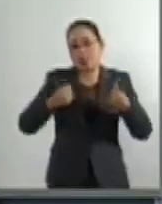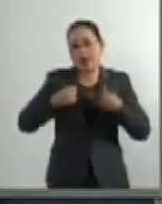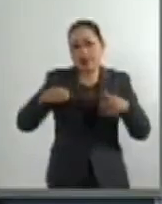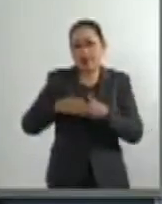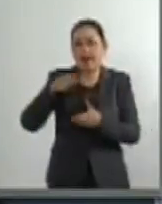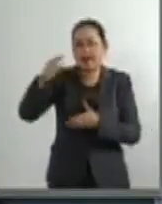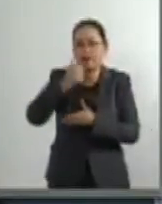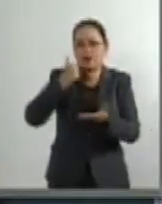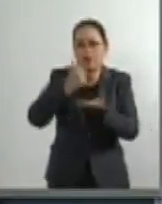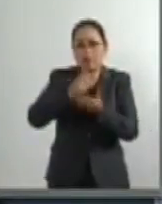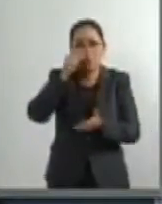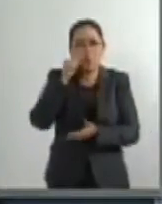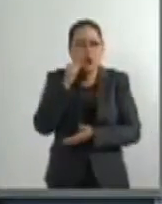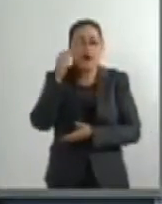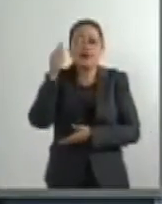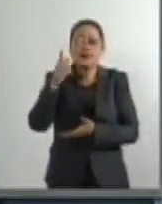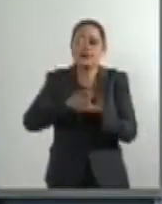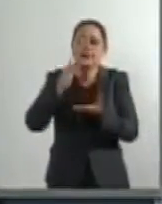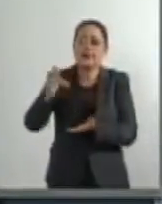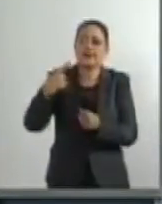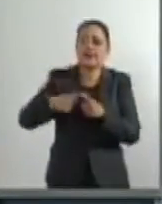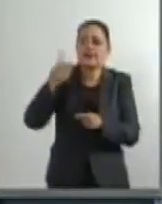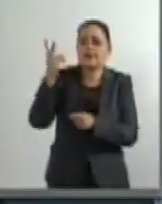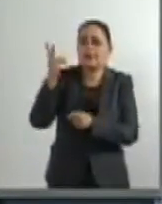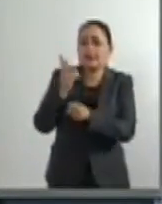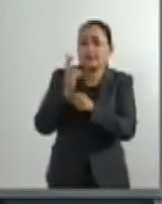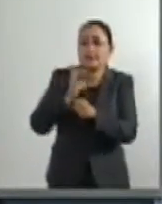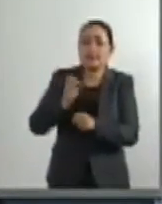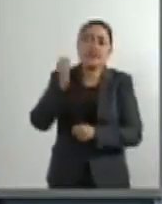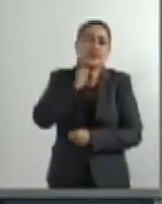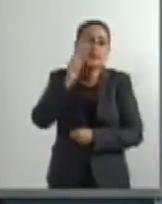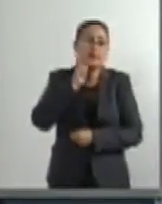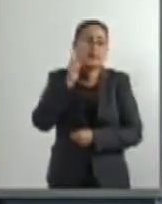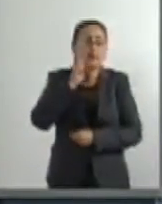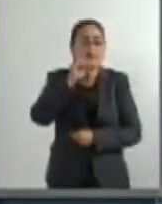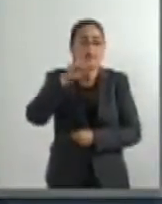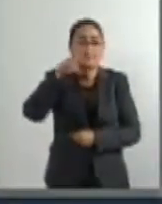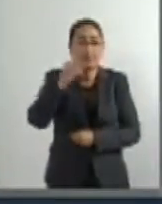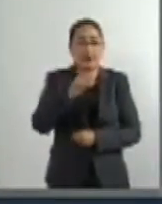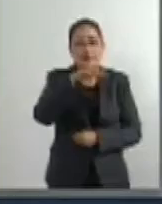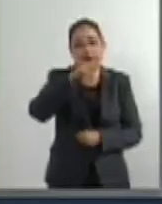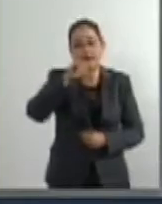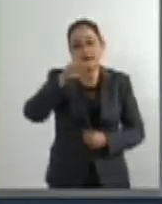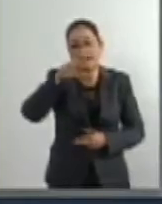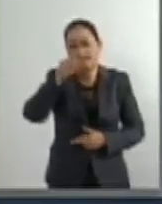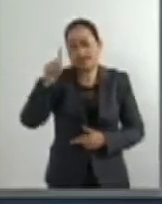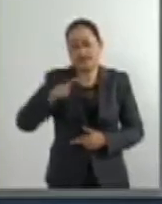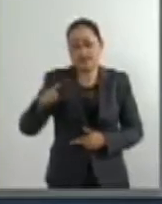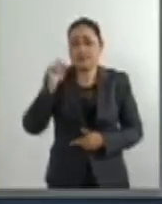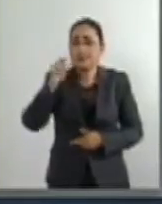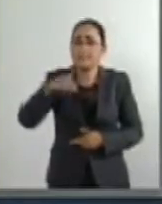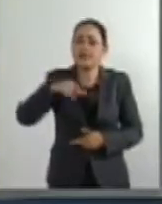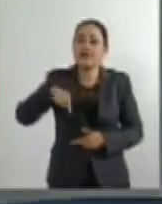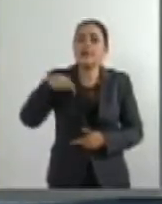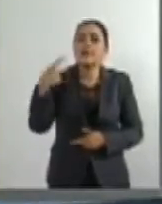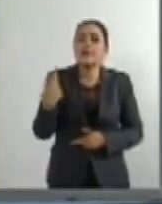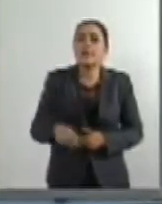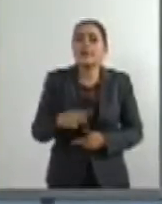Gracias, señores. Ellos son invitados por la senadora Silvia Martínez. Del mismo modo, esta presidencia